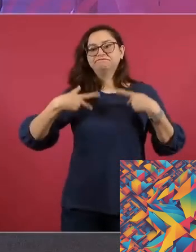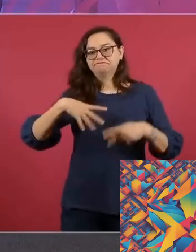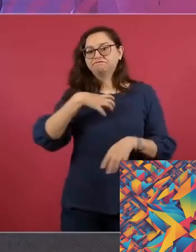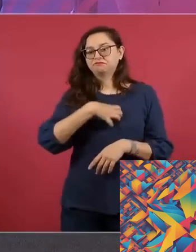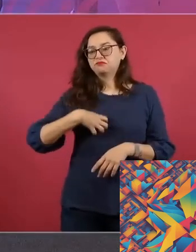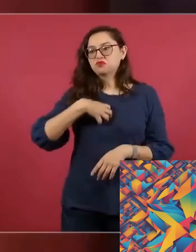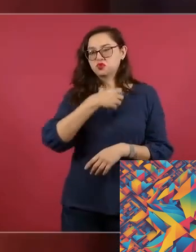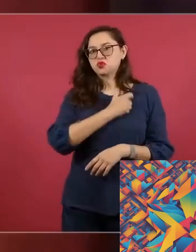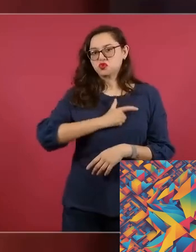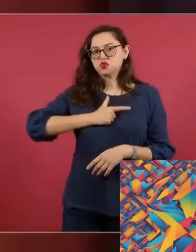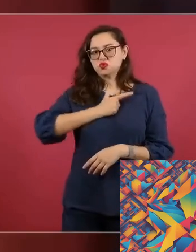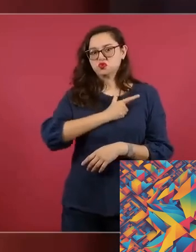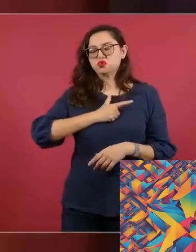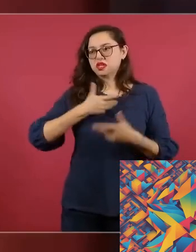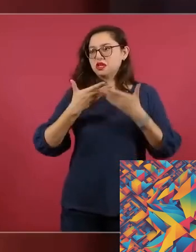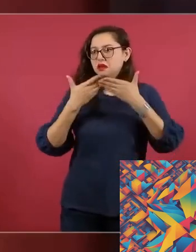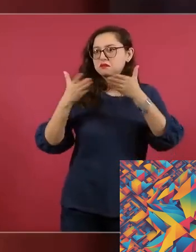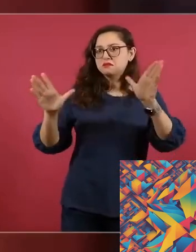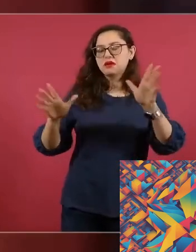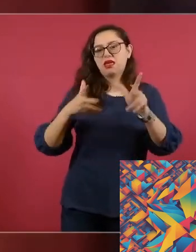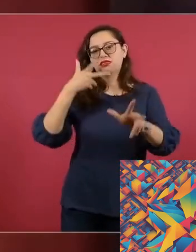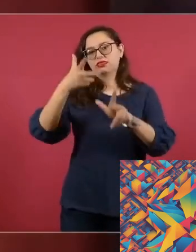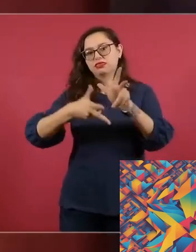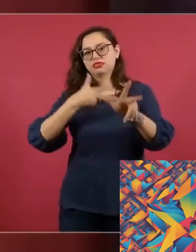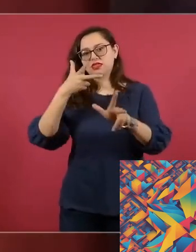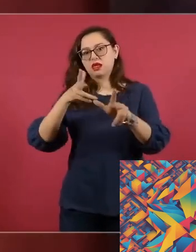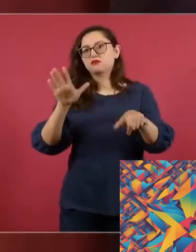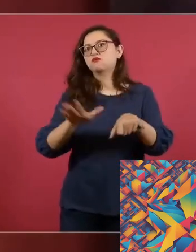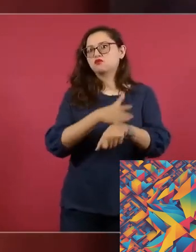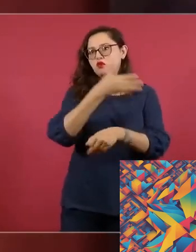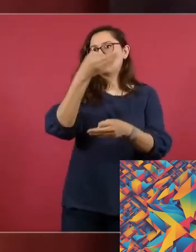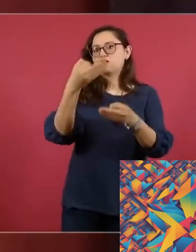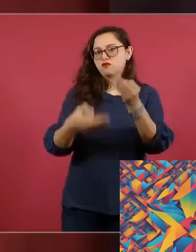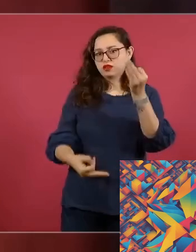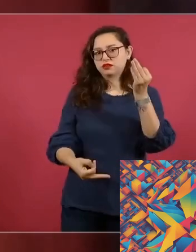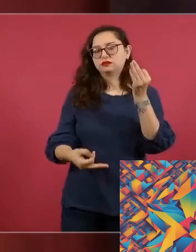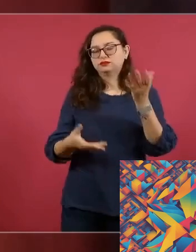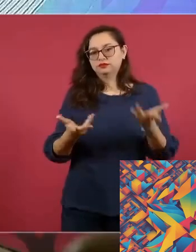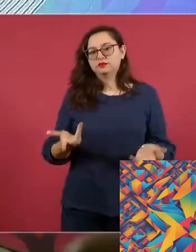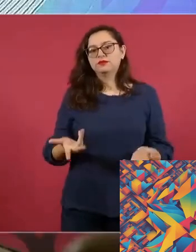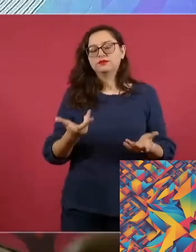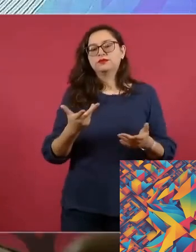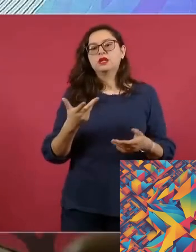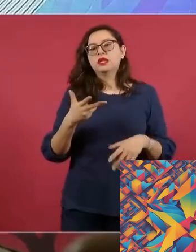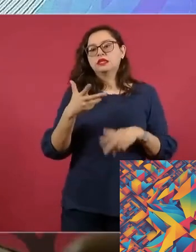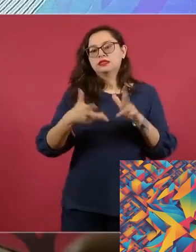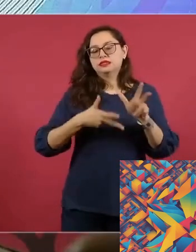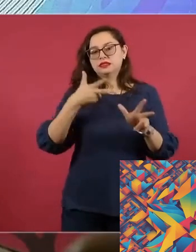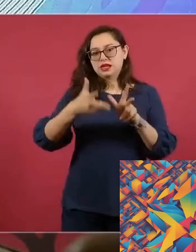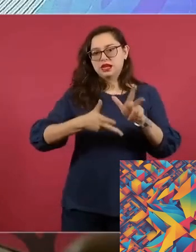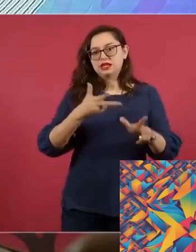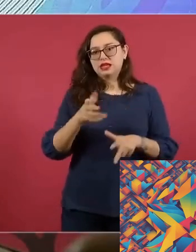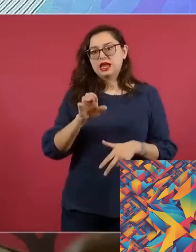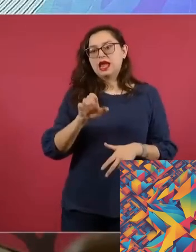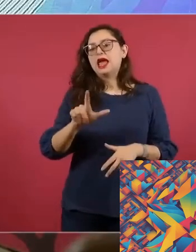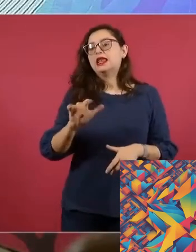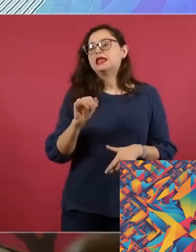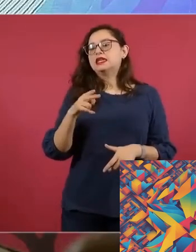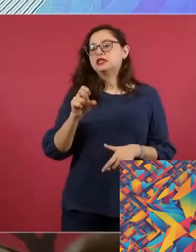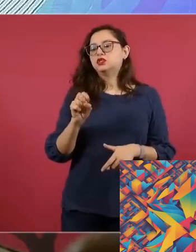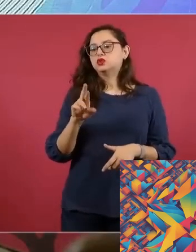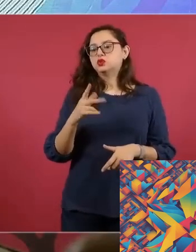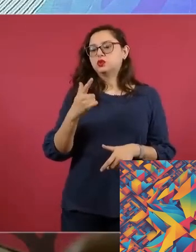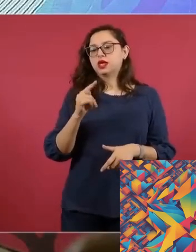implicaciones. La educación cívica debe ser una prioridad para que todos comprendamos la importancia de nuestra participación en la vida